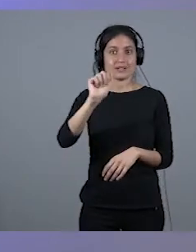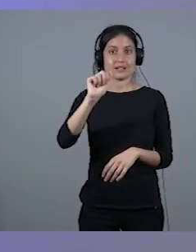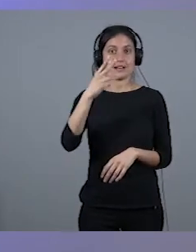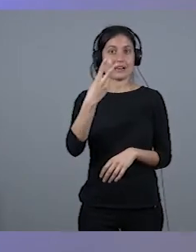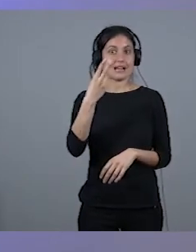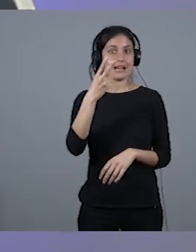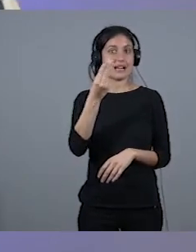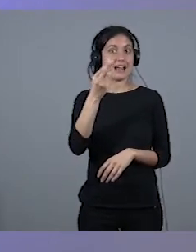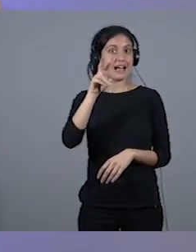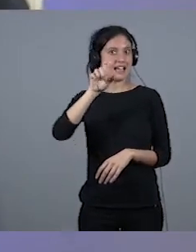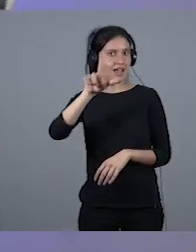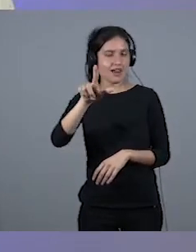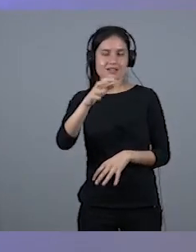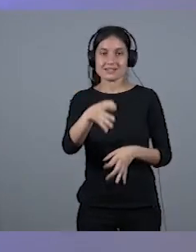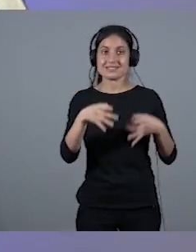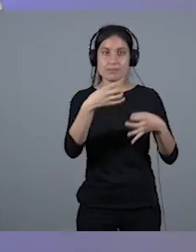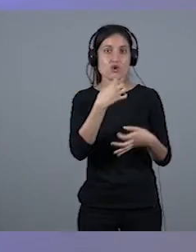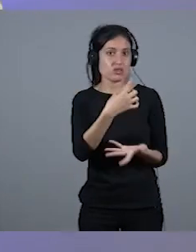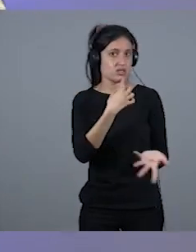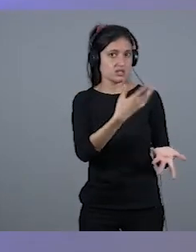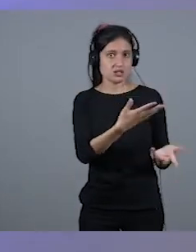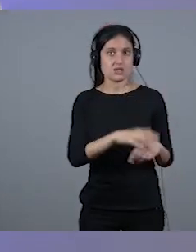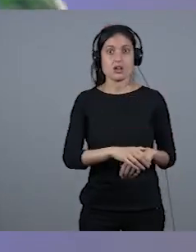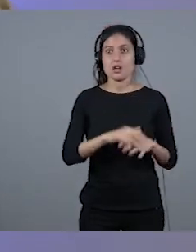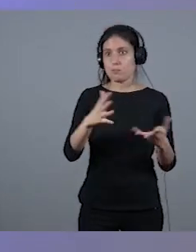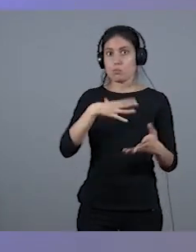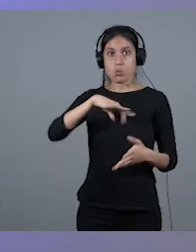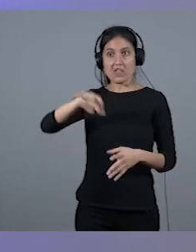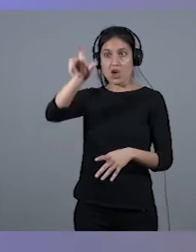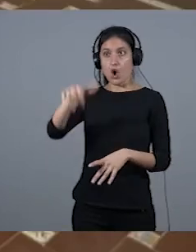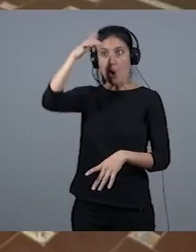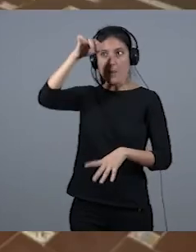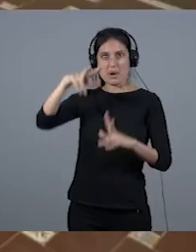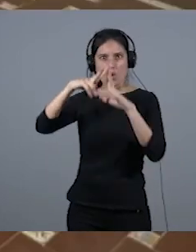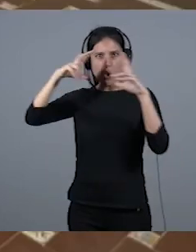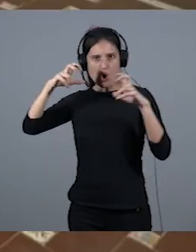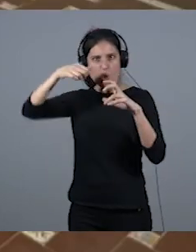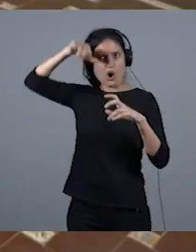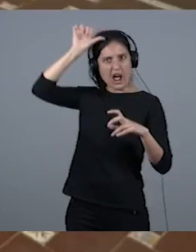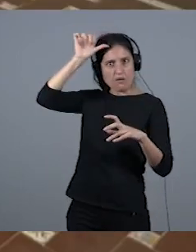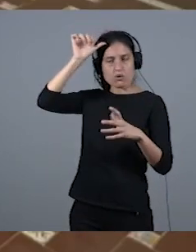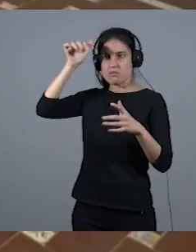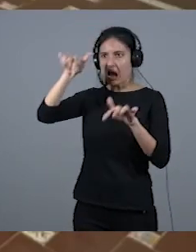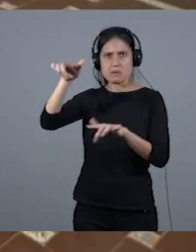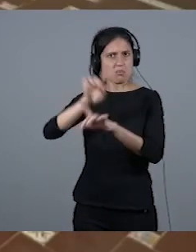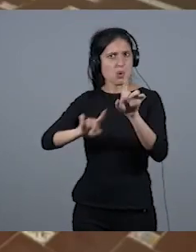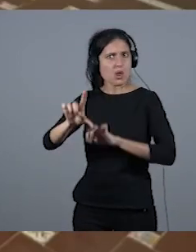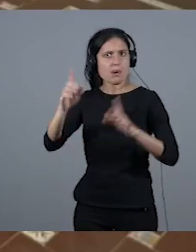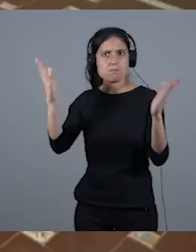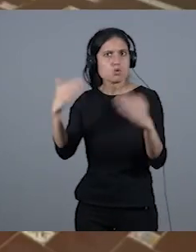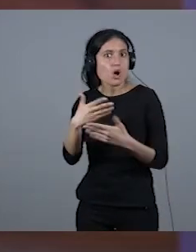de tal, lo decís, no, sin embargo, hay un gordo calvo, no sé qué más, ese puede ser, a ese no se le pone ningún problema.